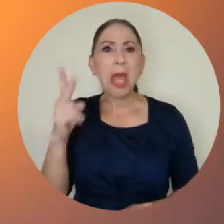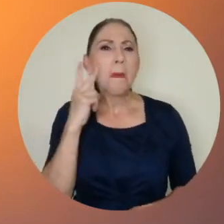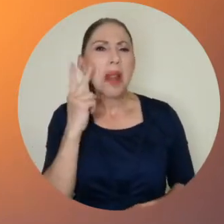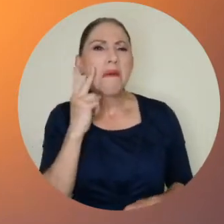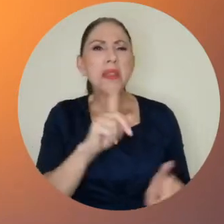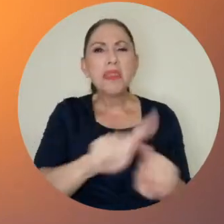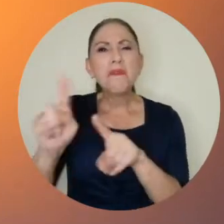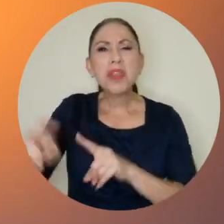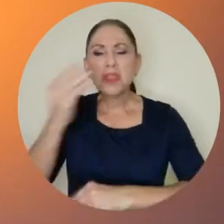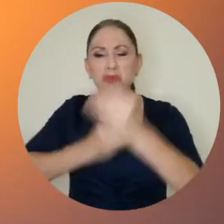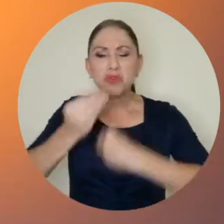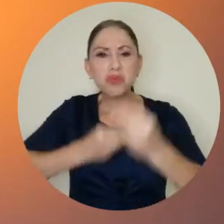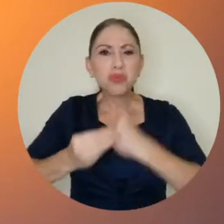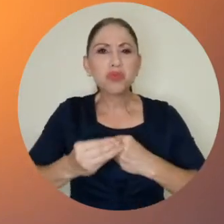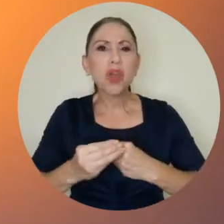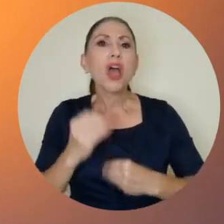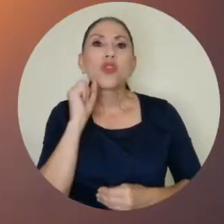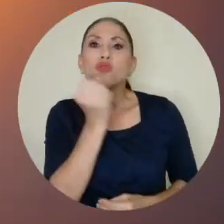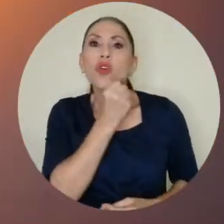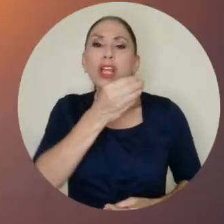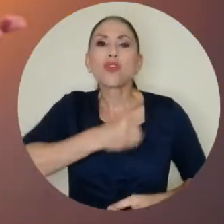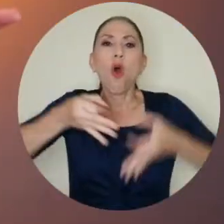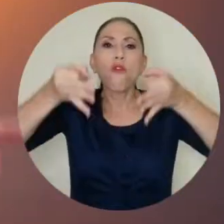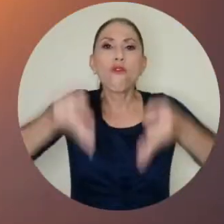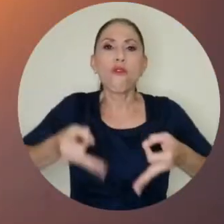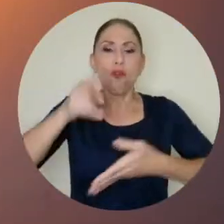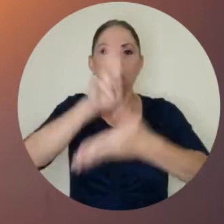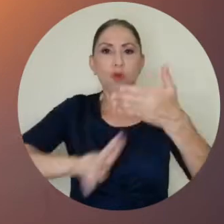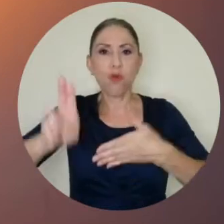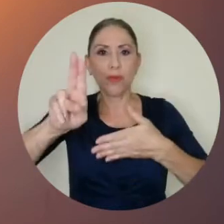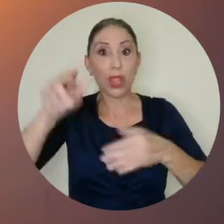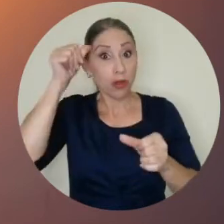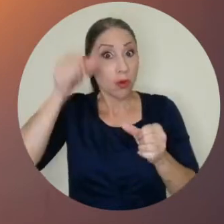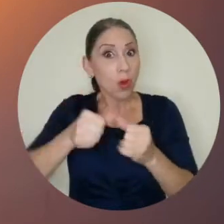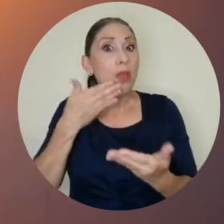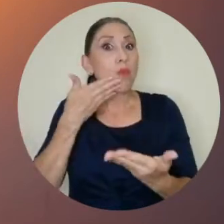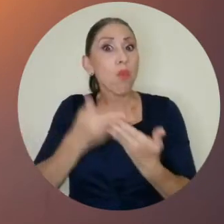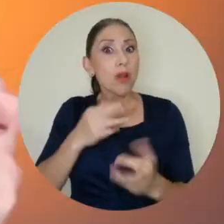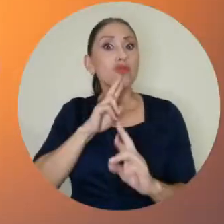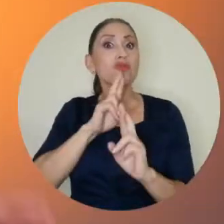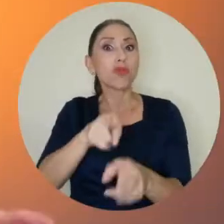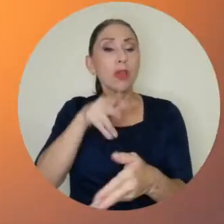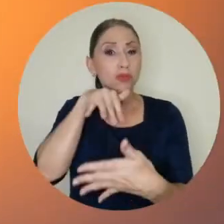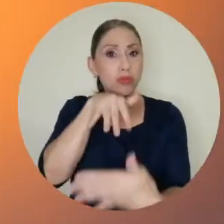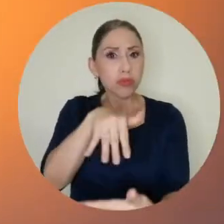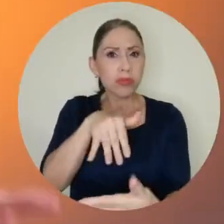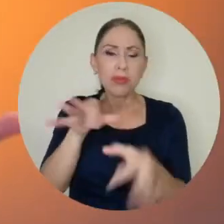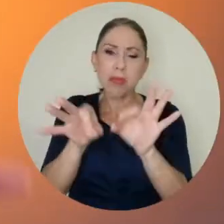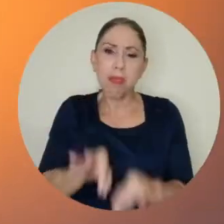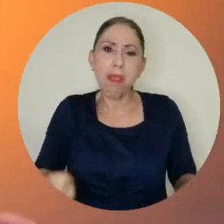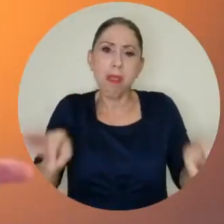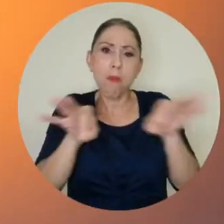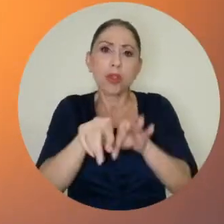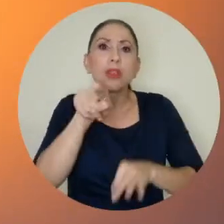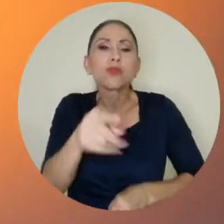diferentes sodas oficiales dentro de la universidad. Recordá que para tener un buen rendimiento académico, es muy importante que te alimentes sanamente